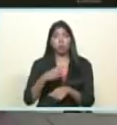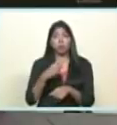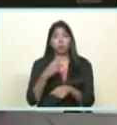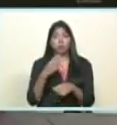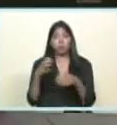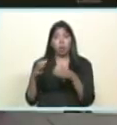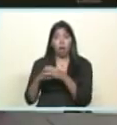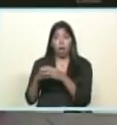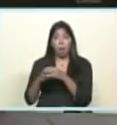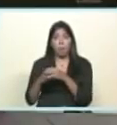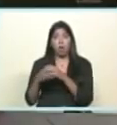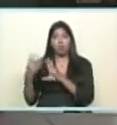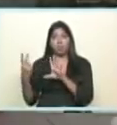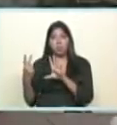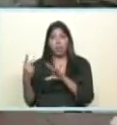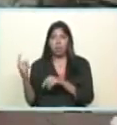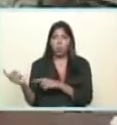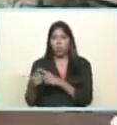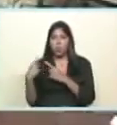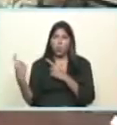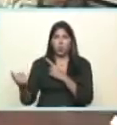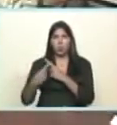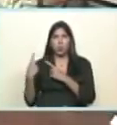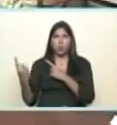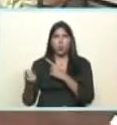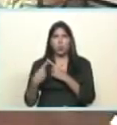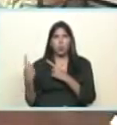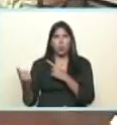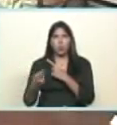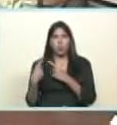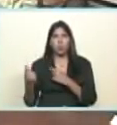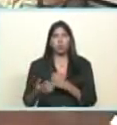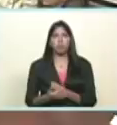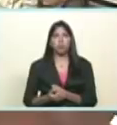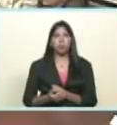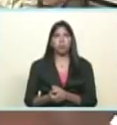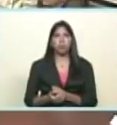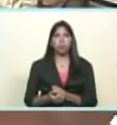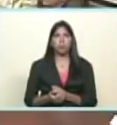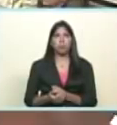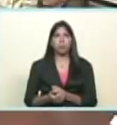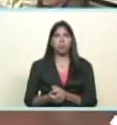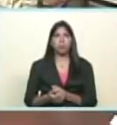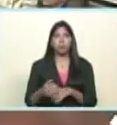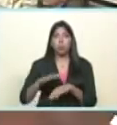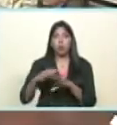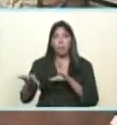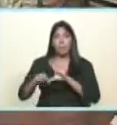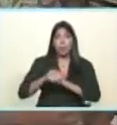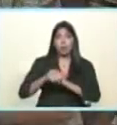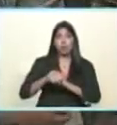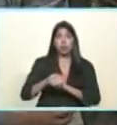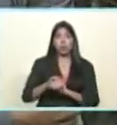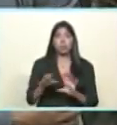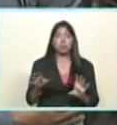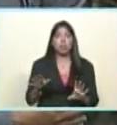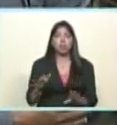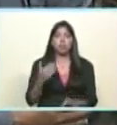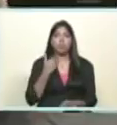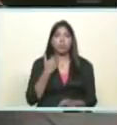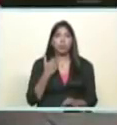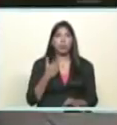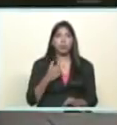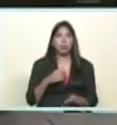de Los Ángeles llevan siete carreras de ventaja porque el pitcher falló de repente y entonces los astros de Houston dicen no nos retiramos